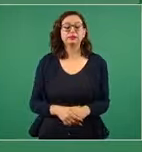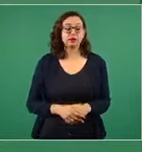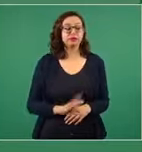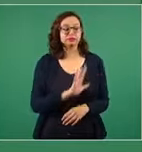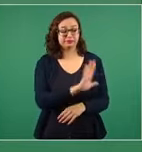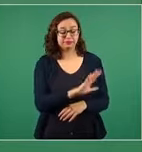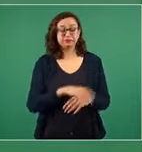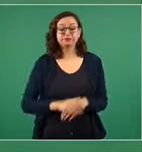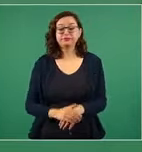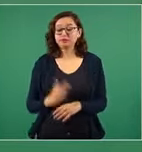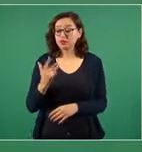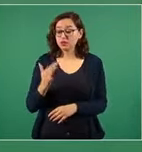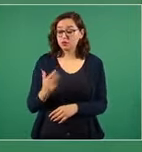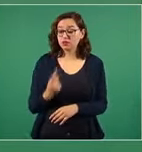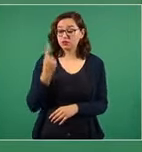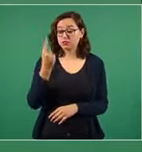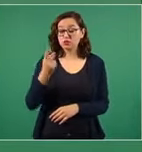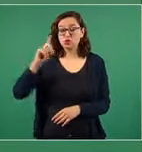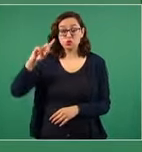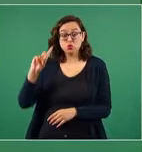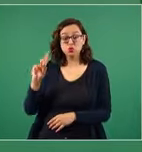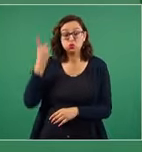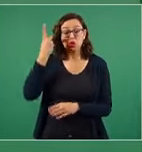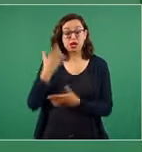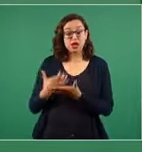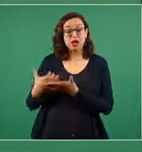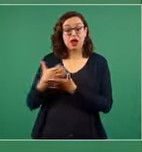dólares de utilidad por barril?